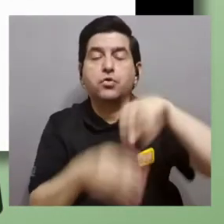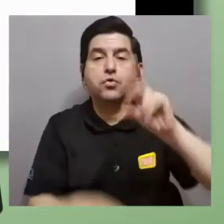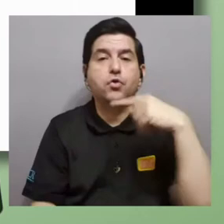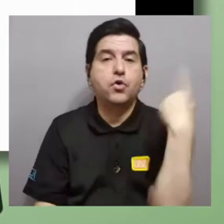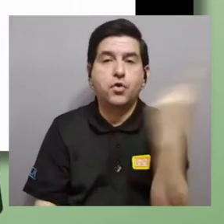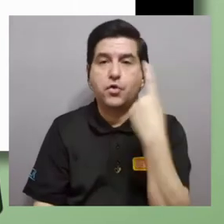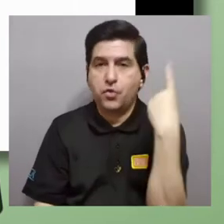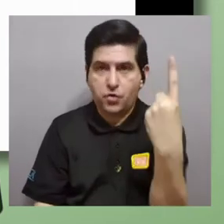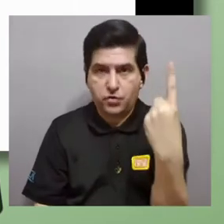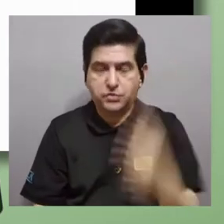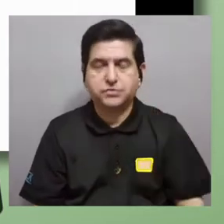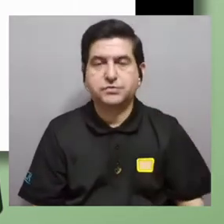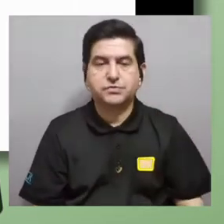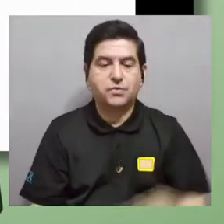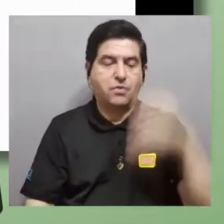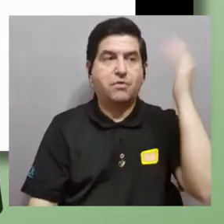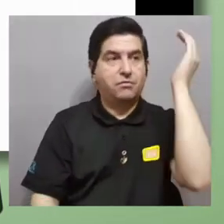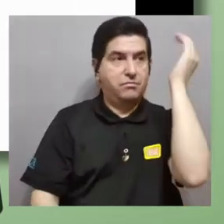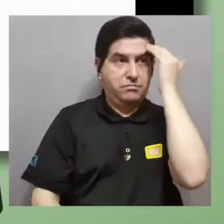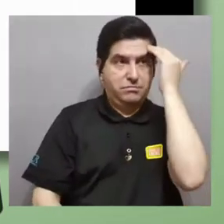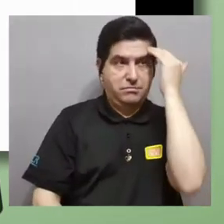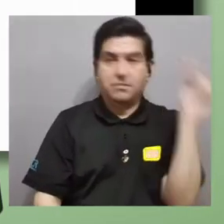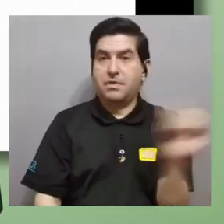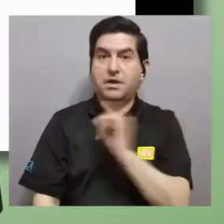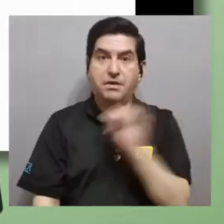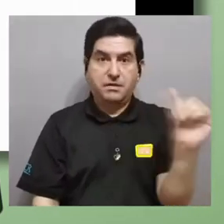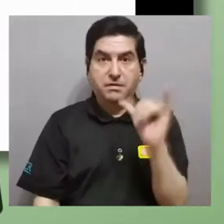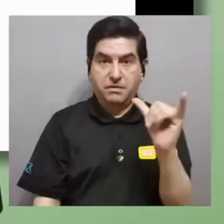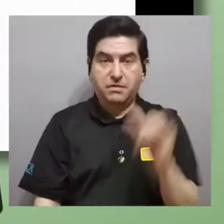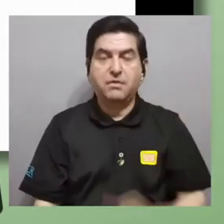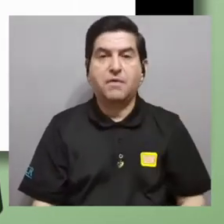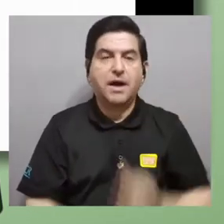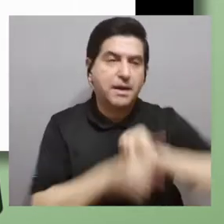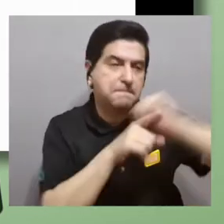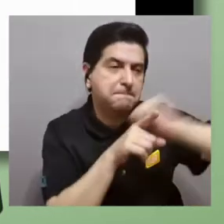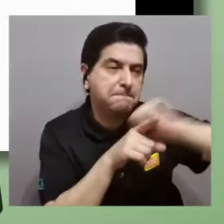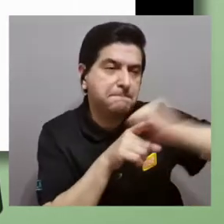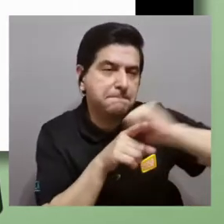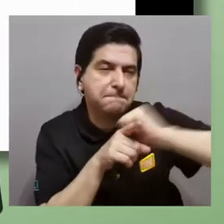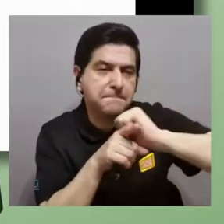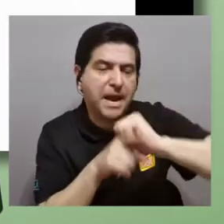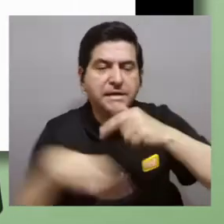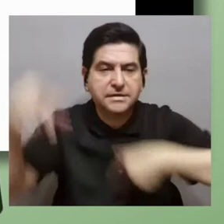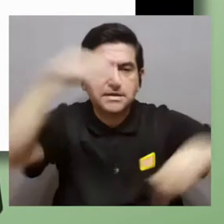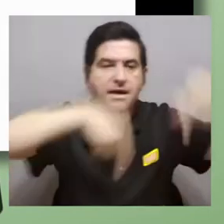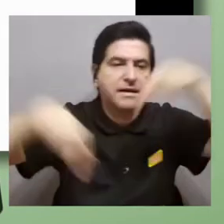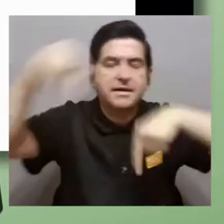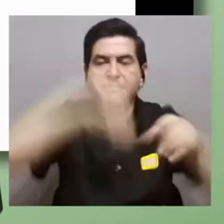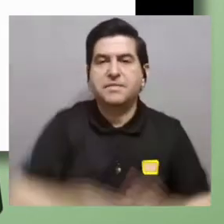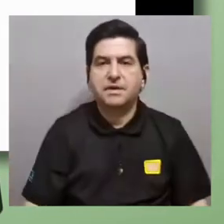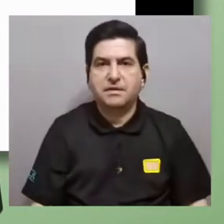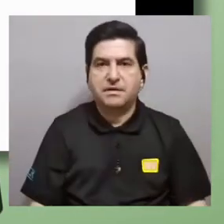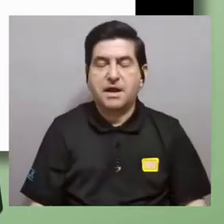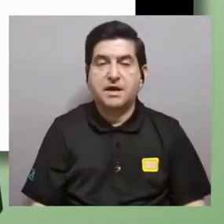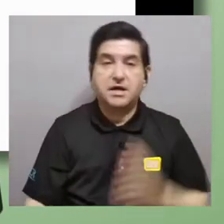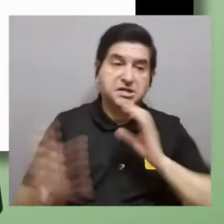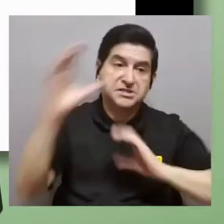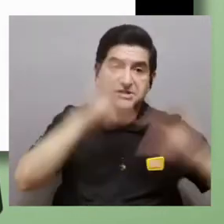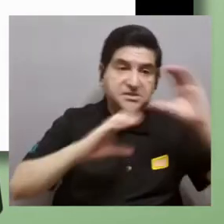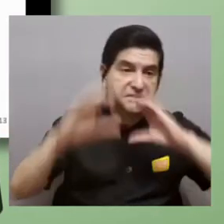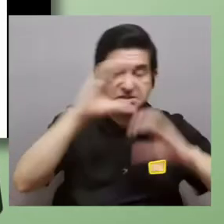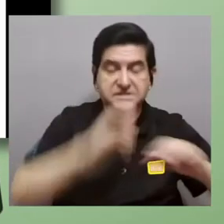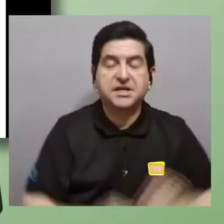no solamente a la base de conocimiento sino también a la práctica de la química ya sea como